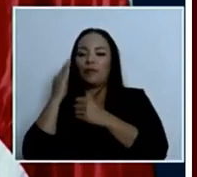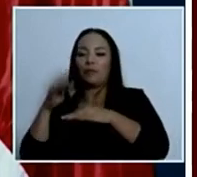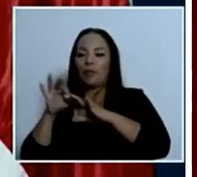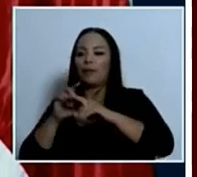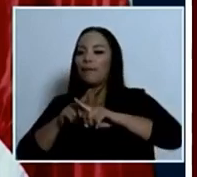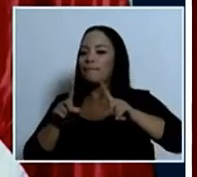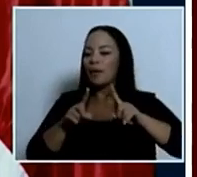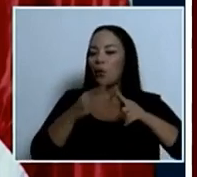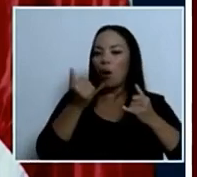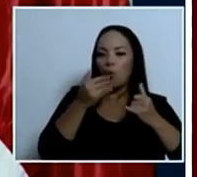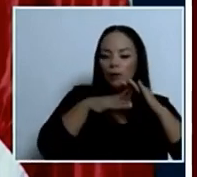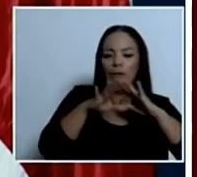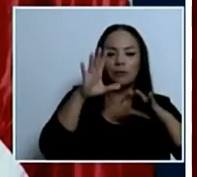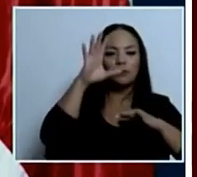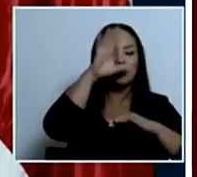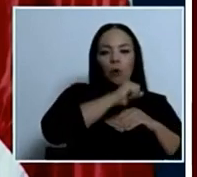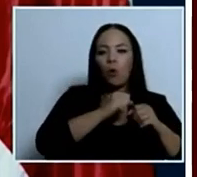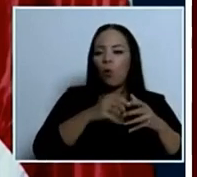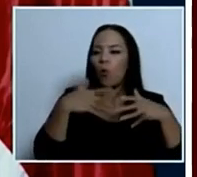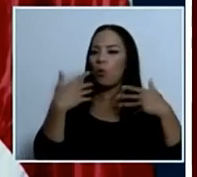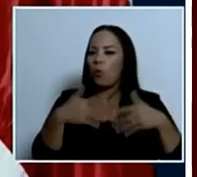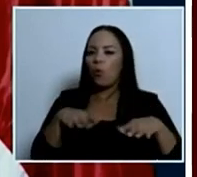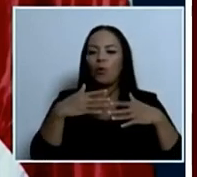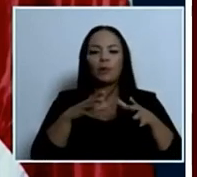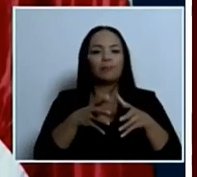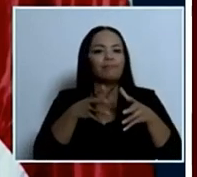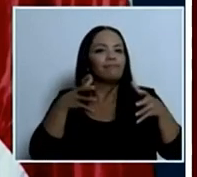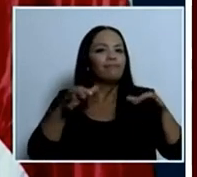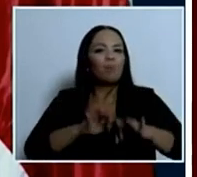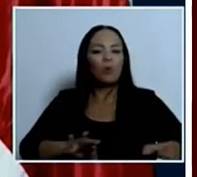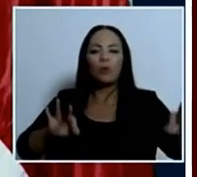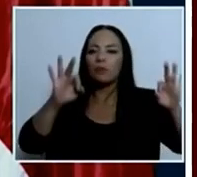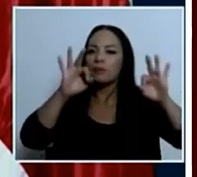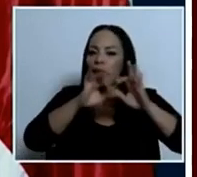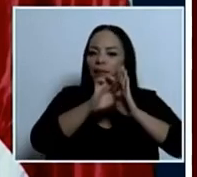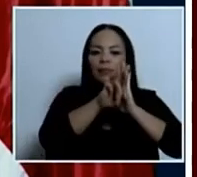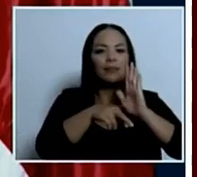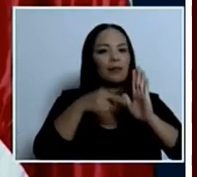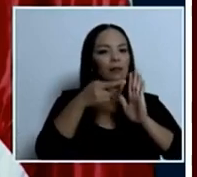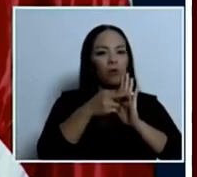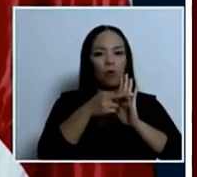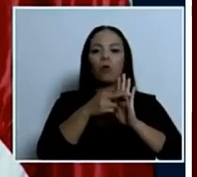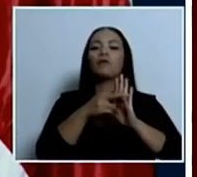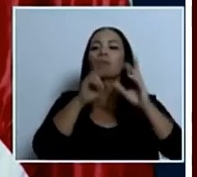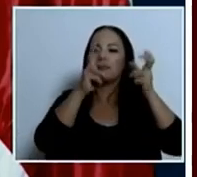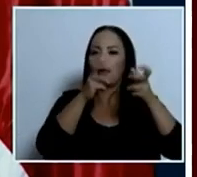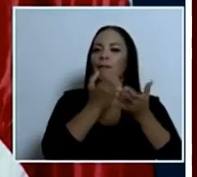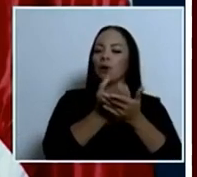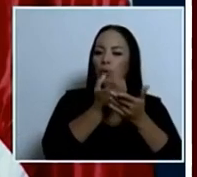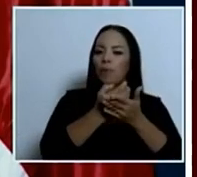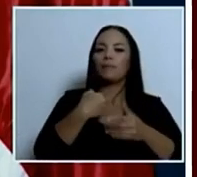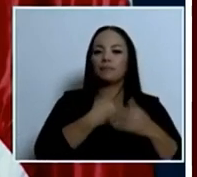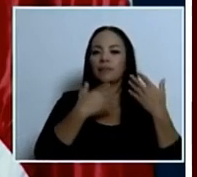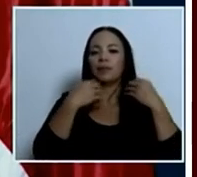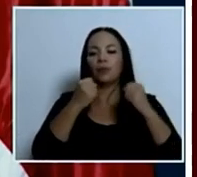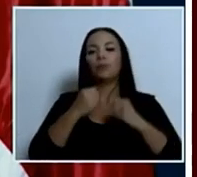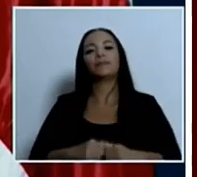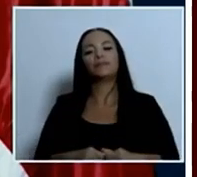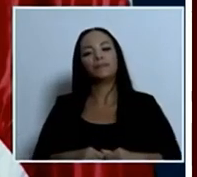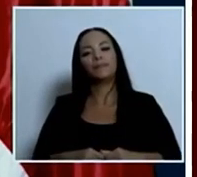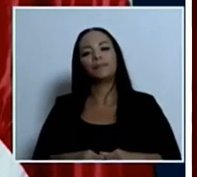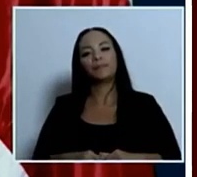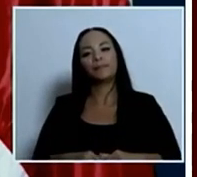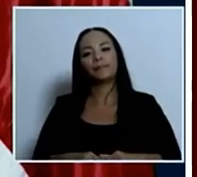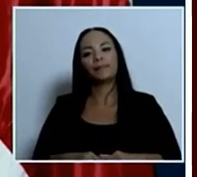ese ministerio tiene sobre el funcionamiento de la economía entonces cuando tengas dudas no